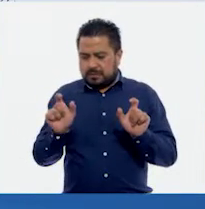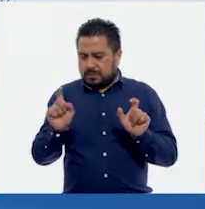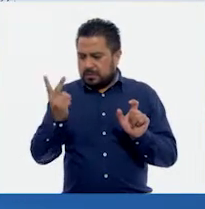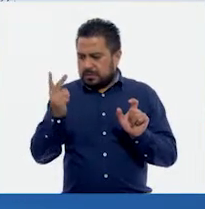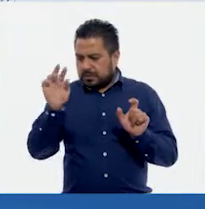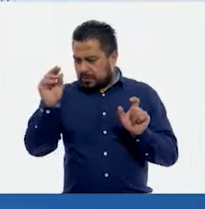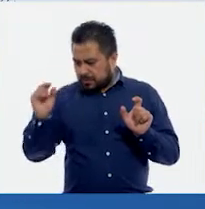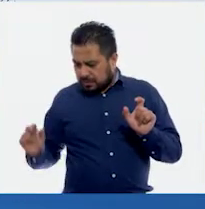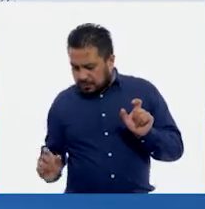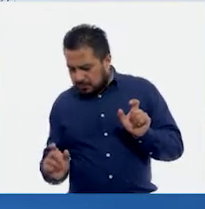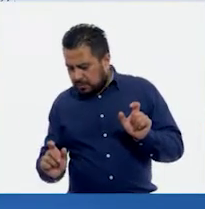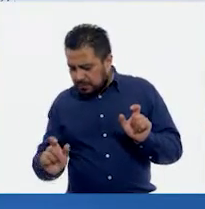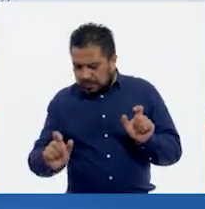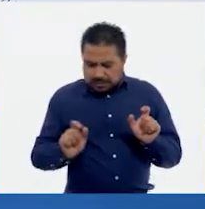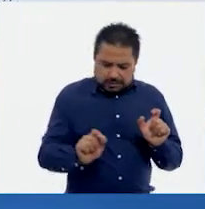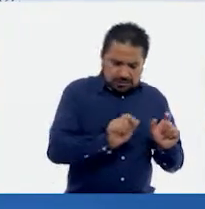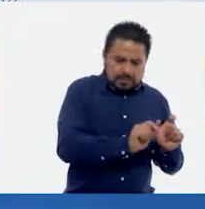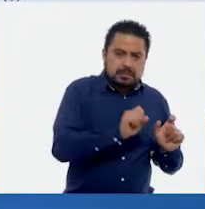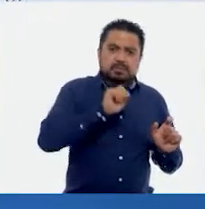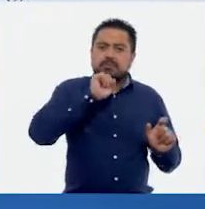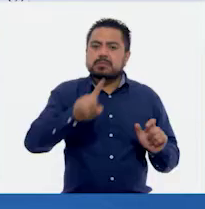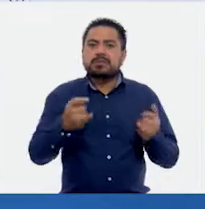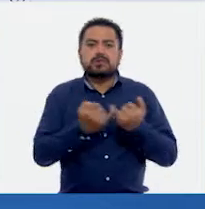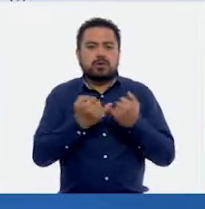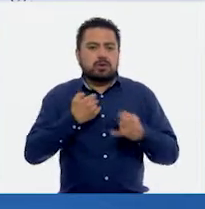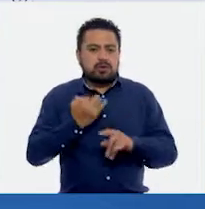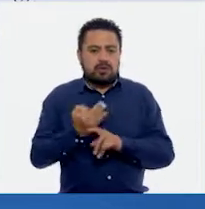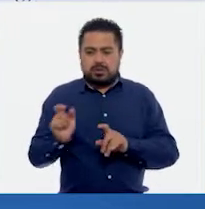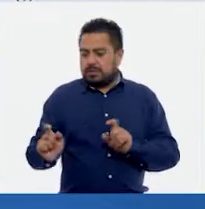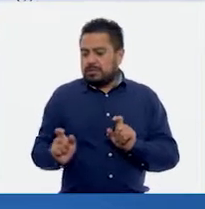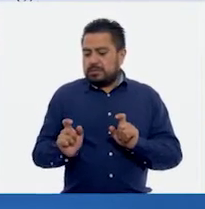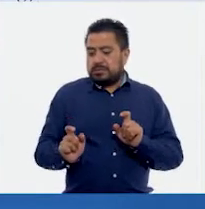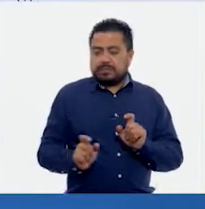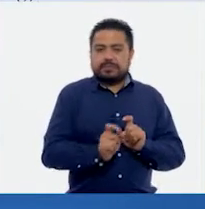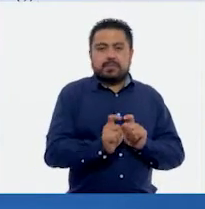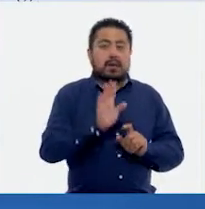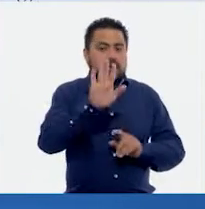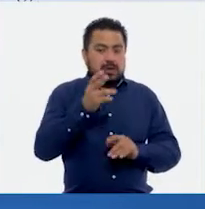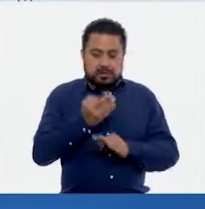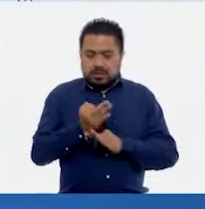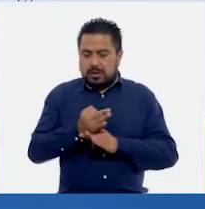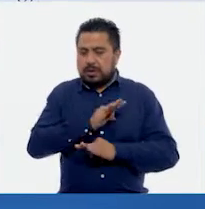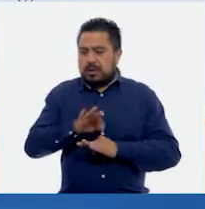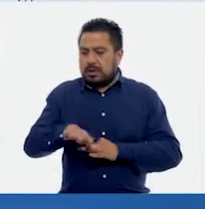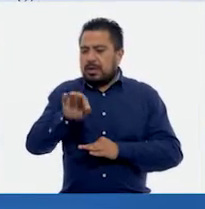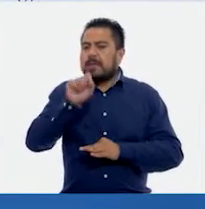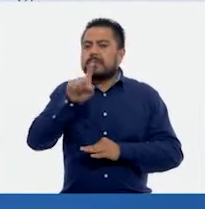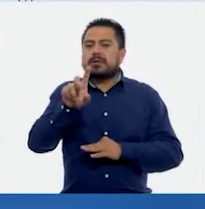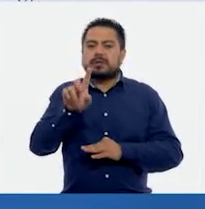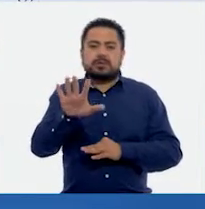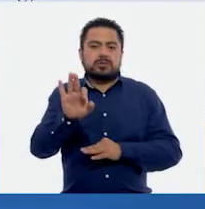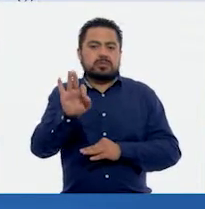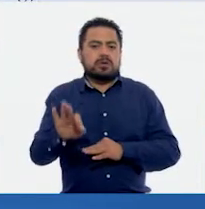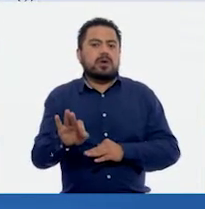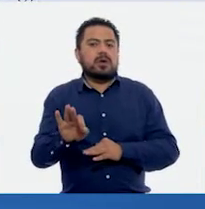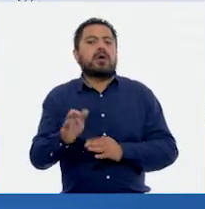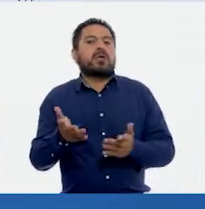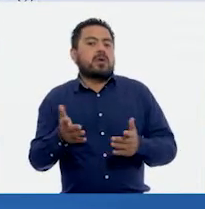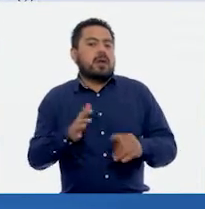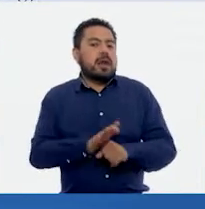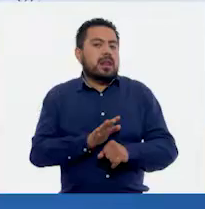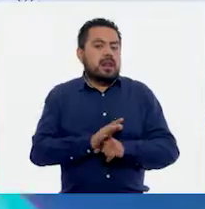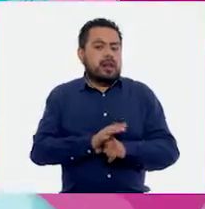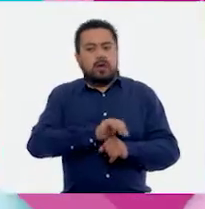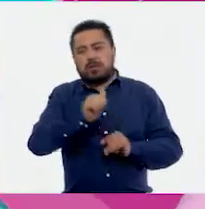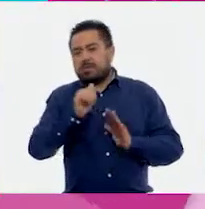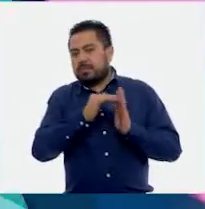1, 2. Serían los mismos que yo voy a recorrer. Entonces, aquí podemos obtener también el 35% de descuento mediante